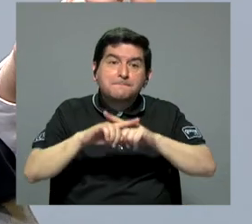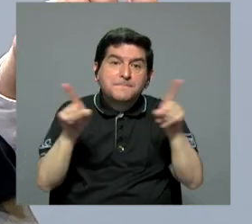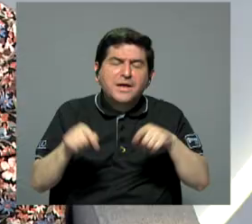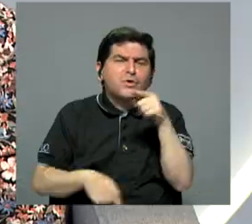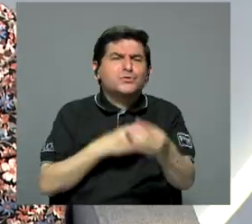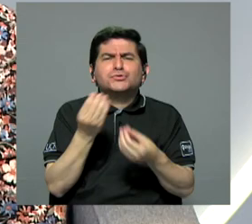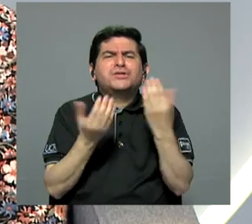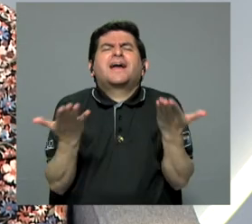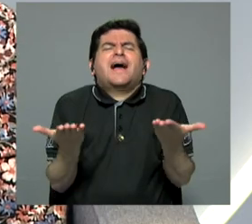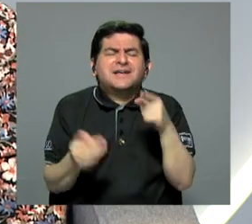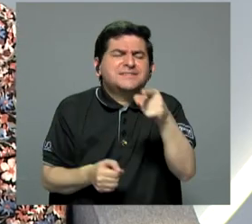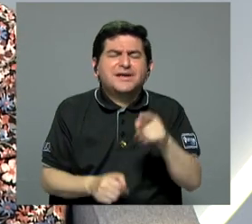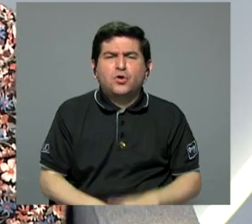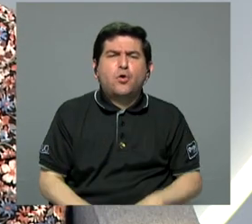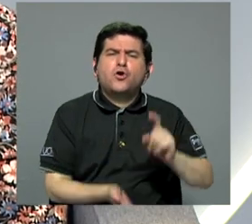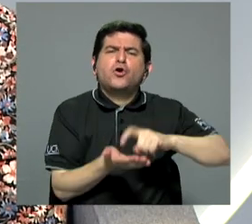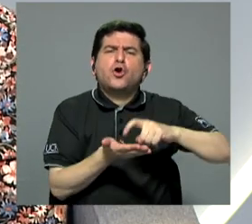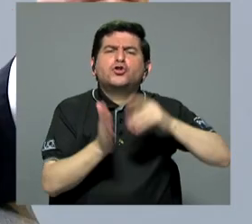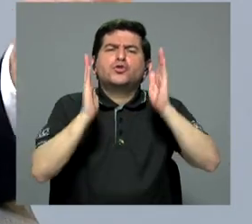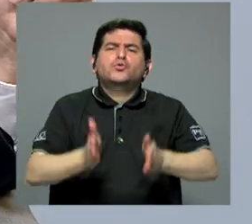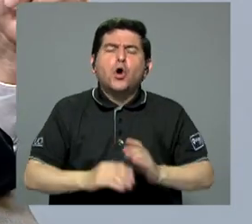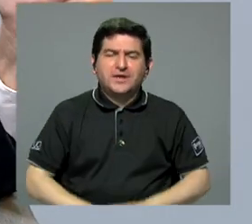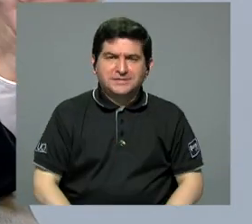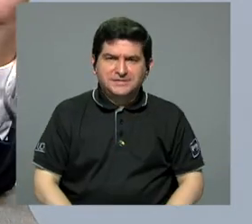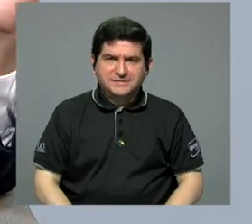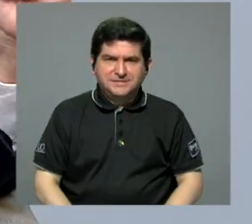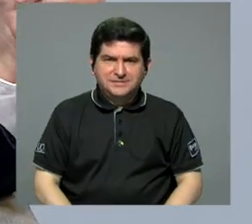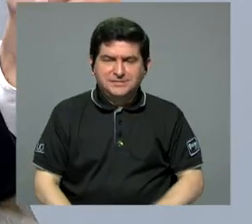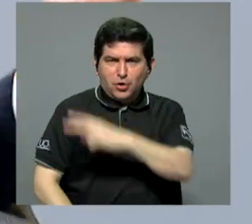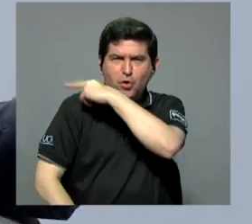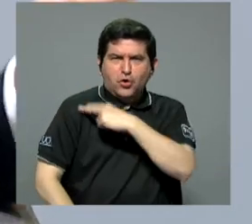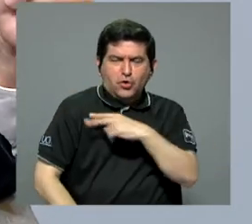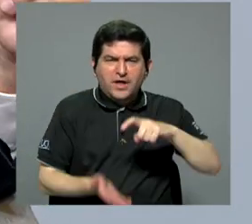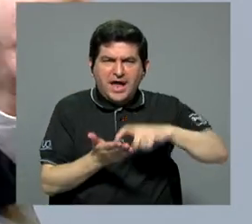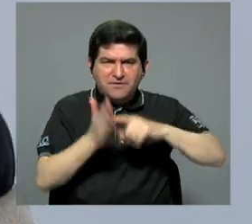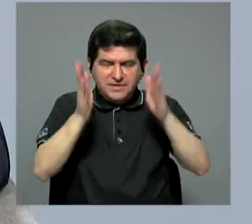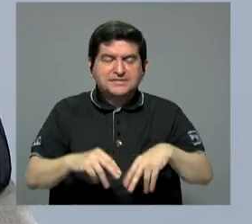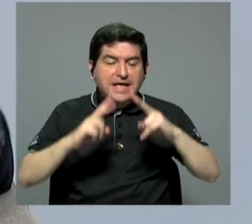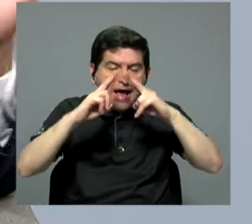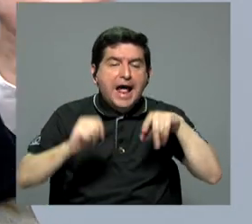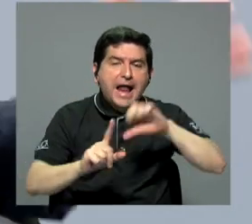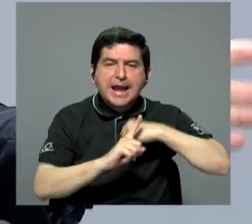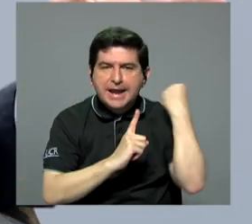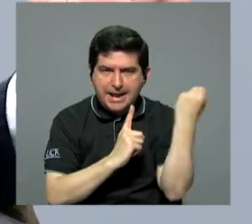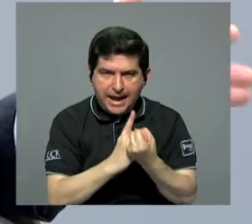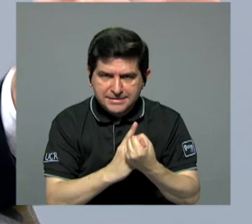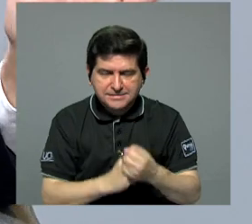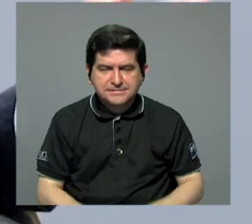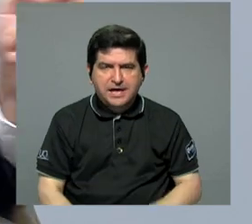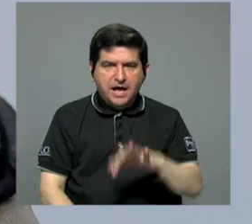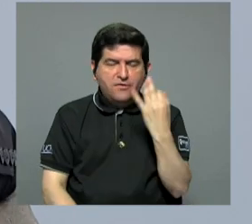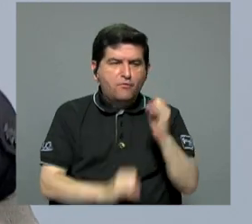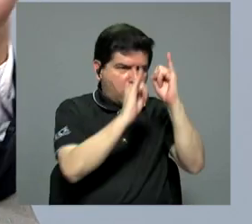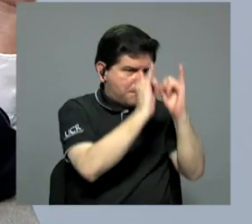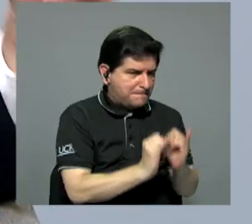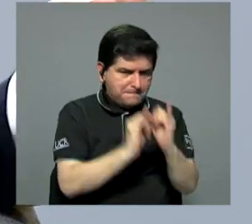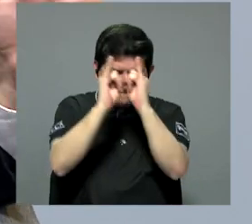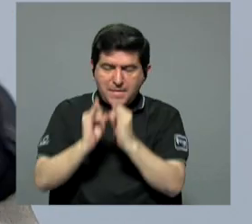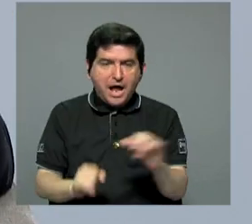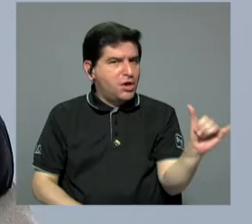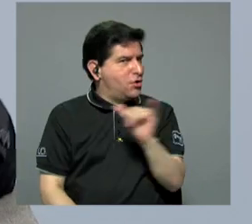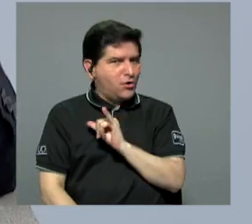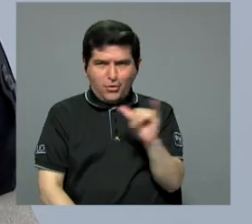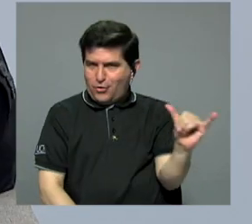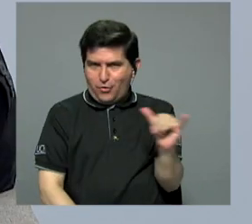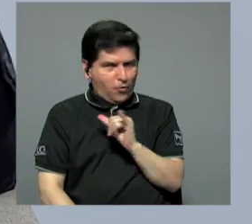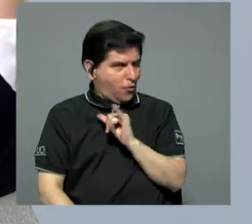es ¿Qué haría usted con ellos? ¿Con los morosos? Los morosos hay que analizar al moroso. Eso es de una manera individual, porque no es lo